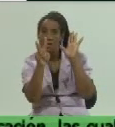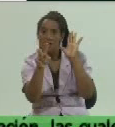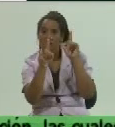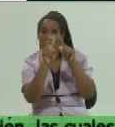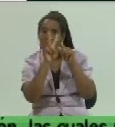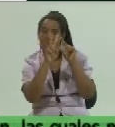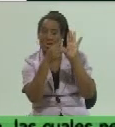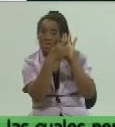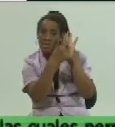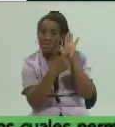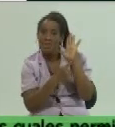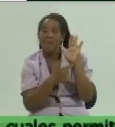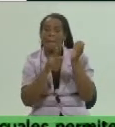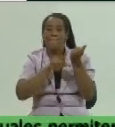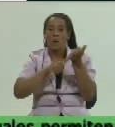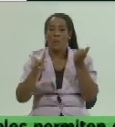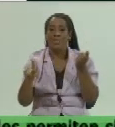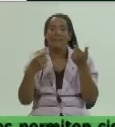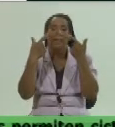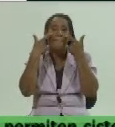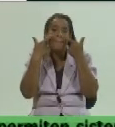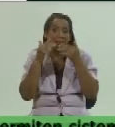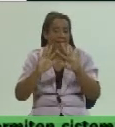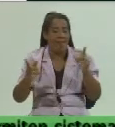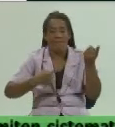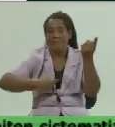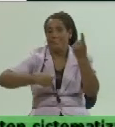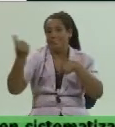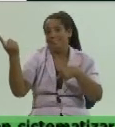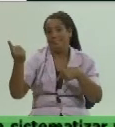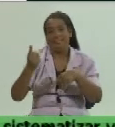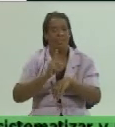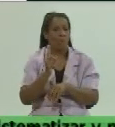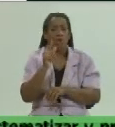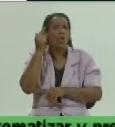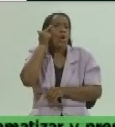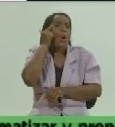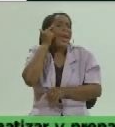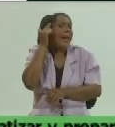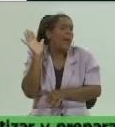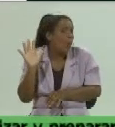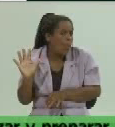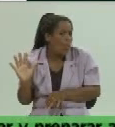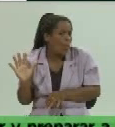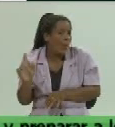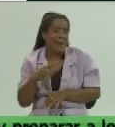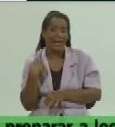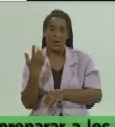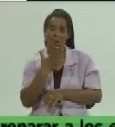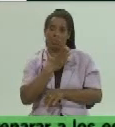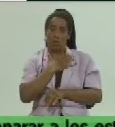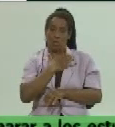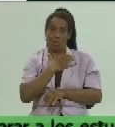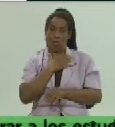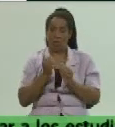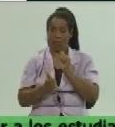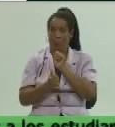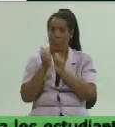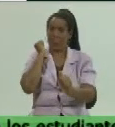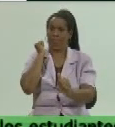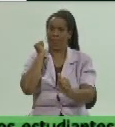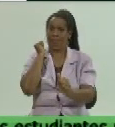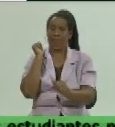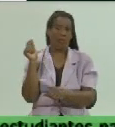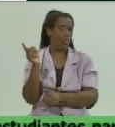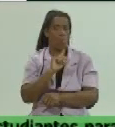la provincia para nosotros hacer el enfrentamiento no creo que nosotros retrocedamos en lo que